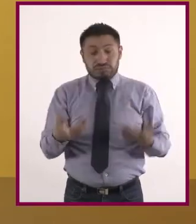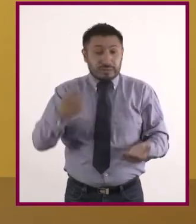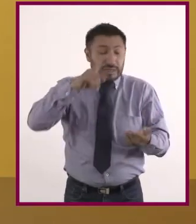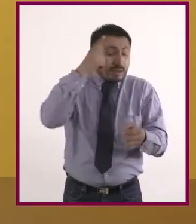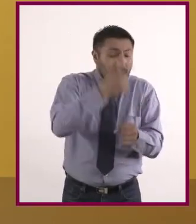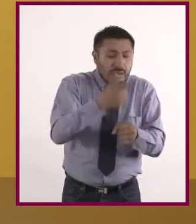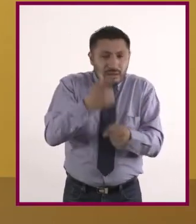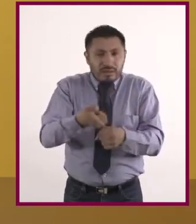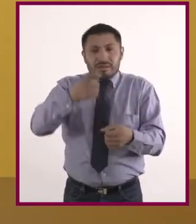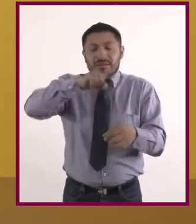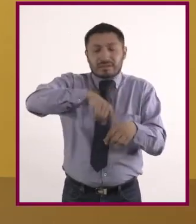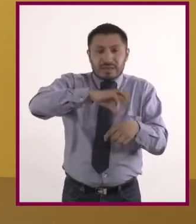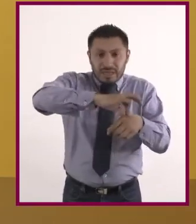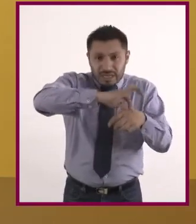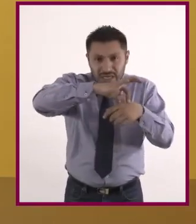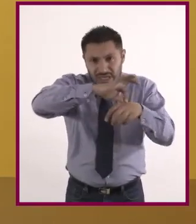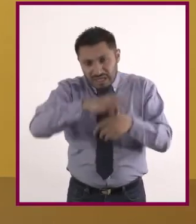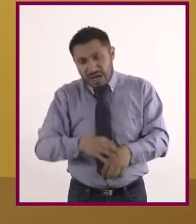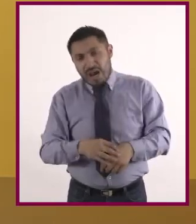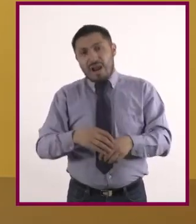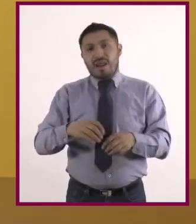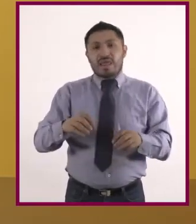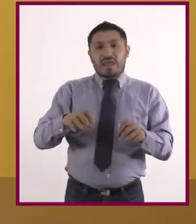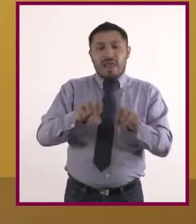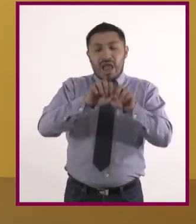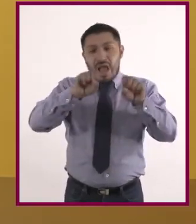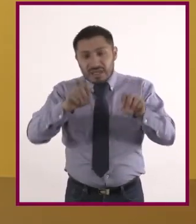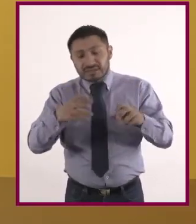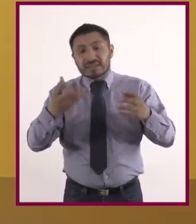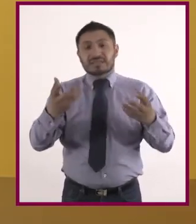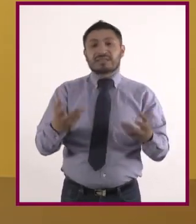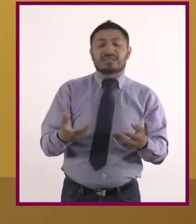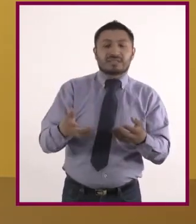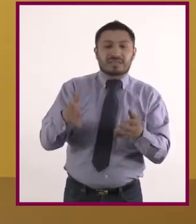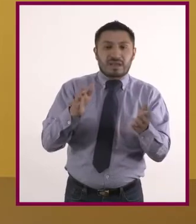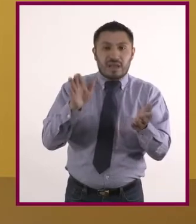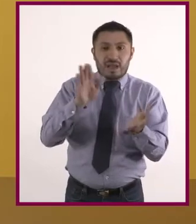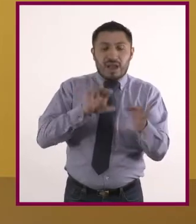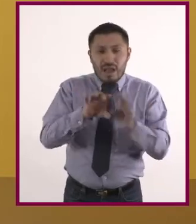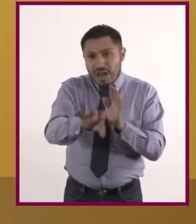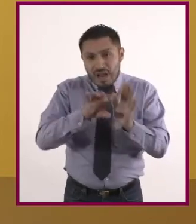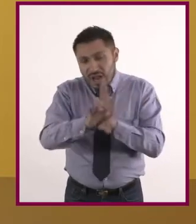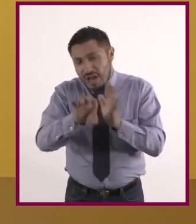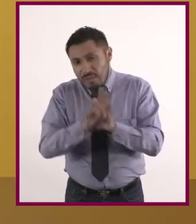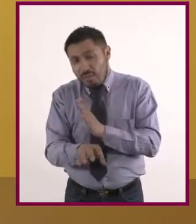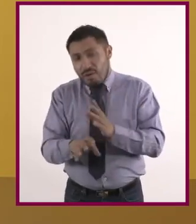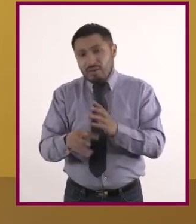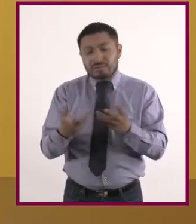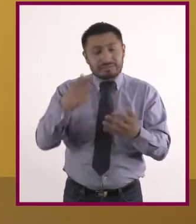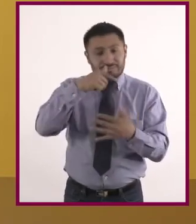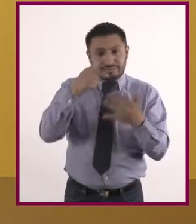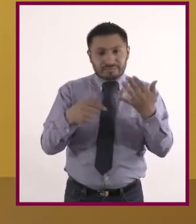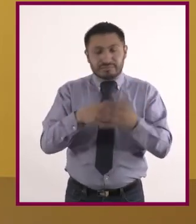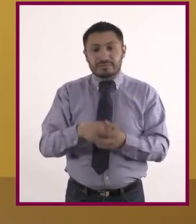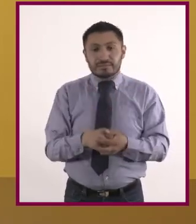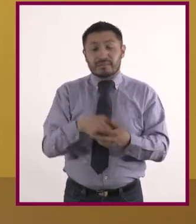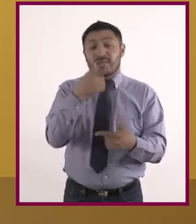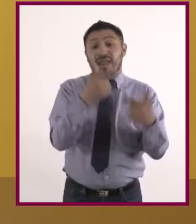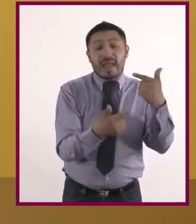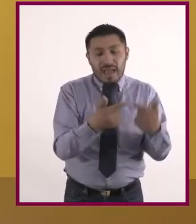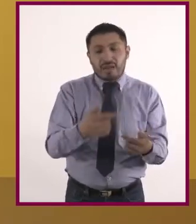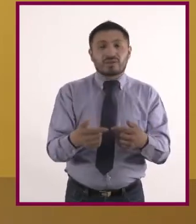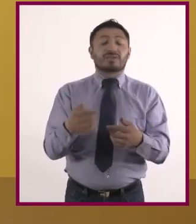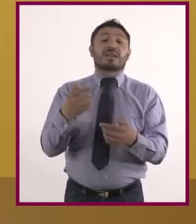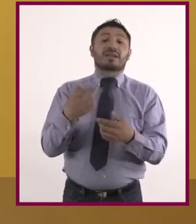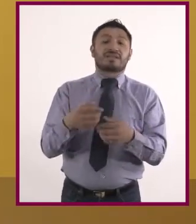salchichas, tocinos, jamón y costillas de cerdo, piel de aves de curral, manteca y mantequilla. Productos láteos como